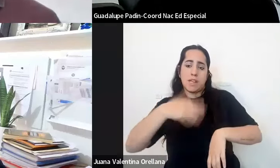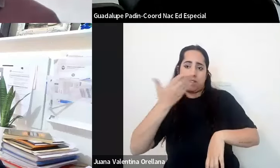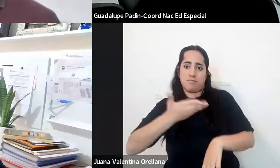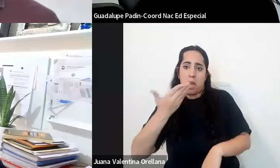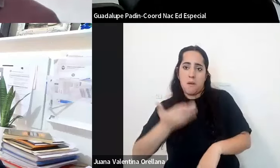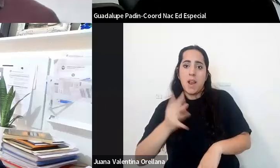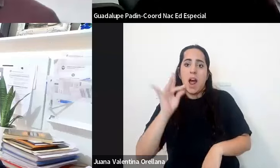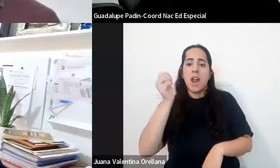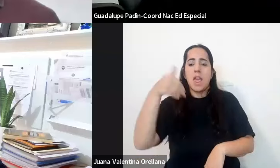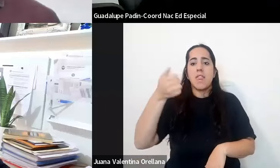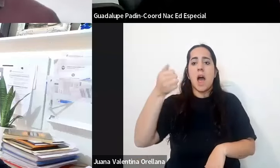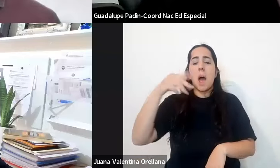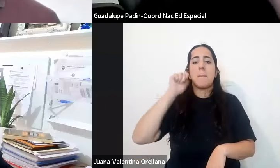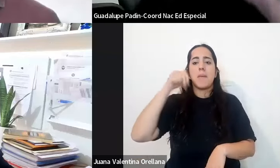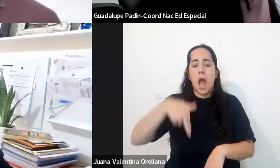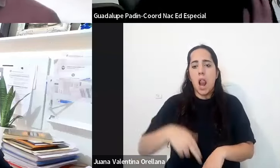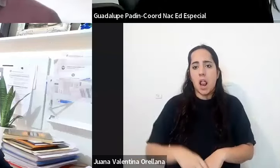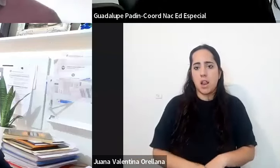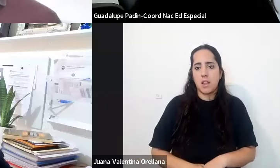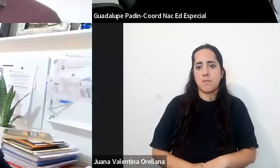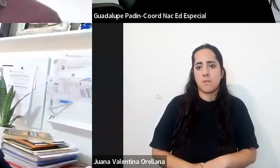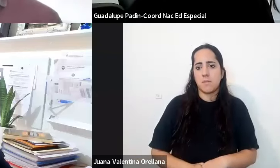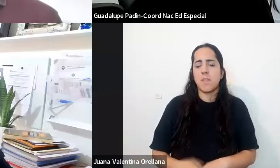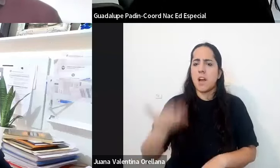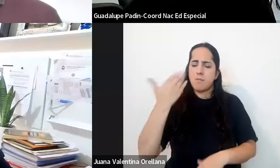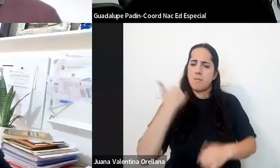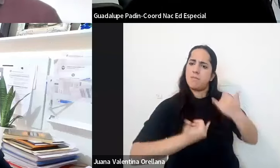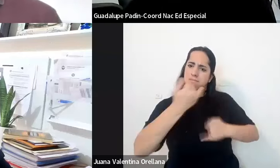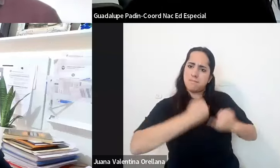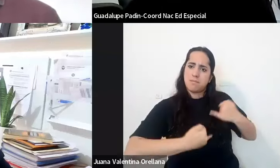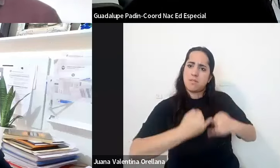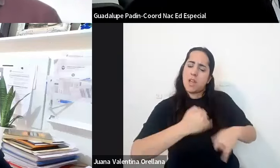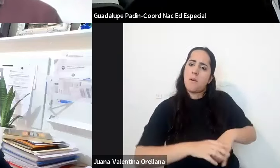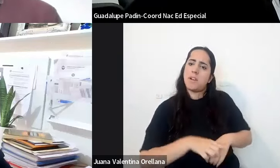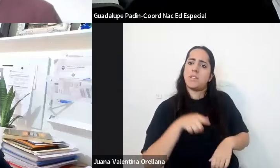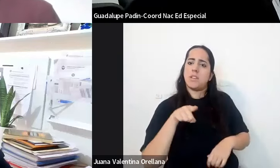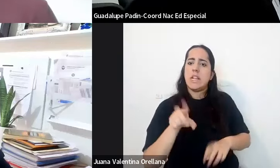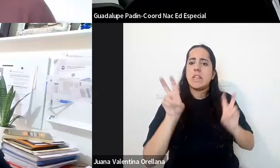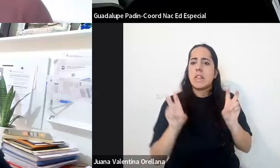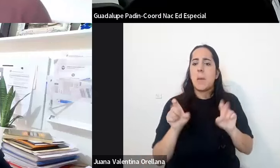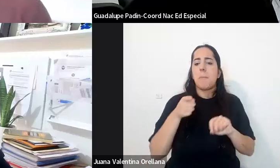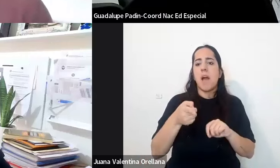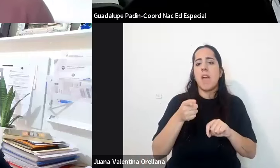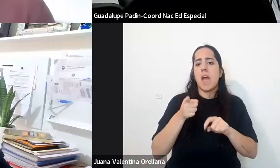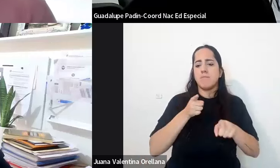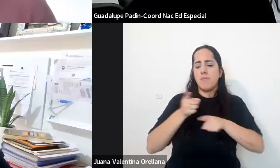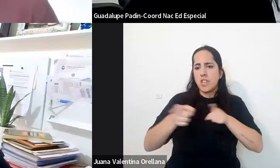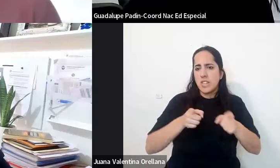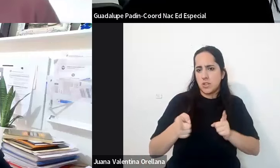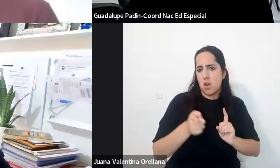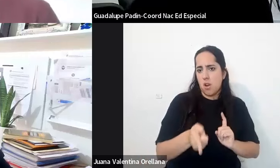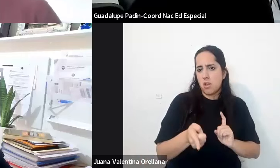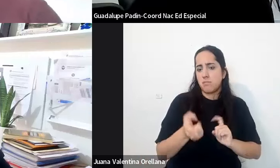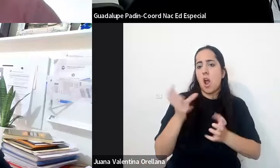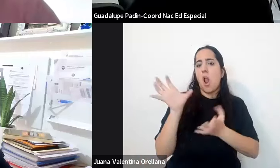Damián me quedaba con una de las cuestiones que vos comentabas Damián en relación a que es por orientación y que en los grandes centros